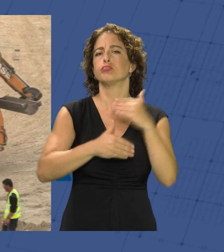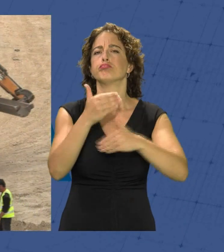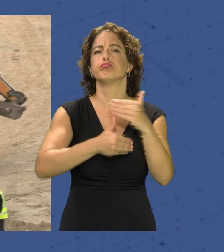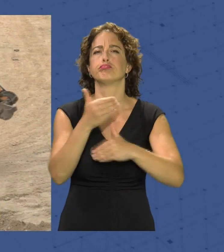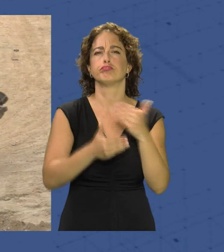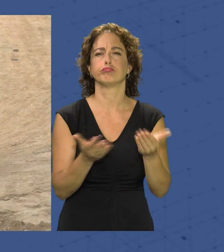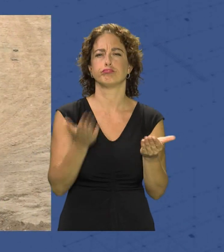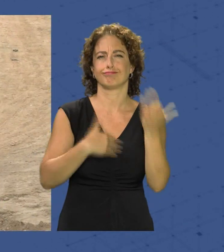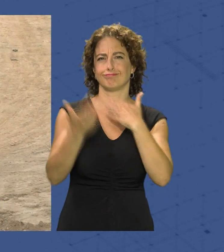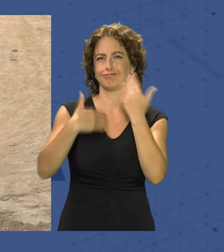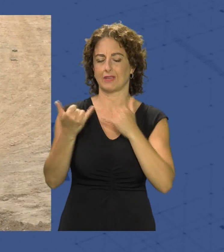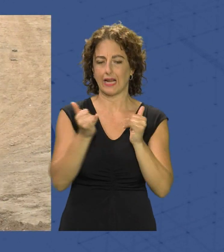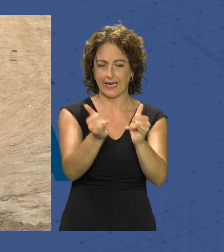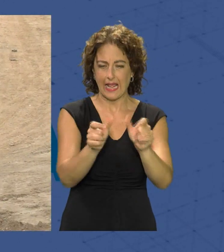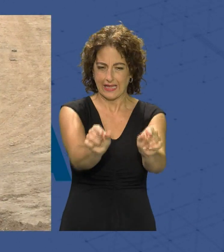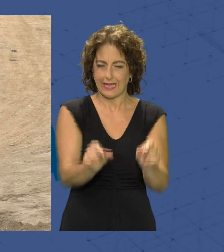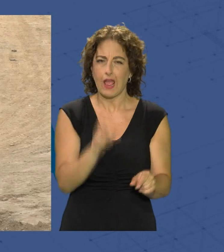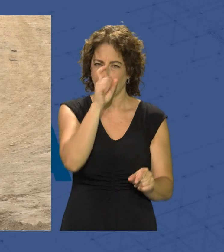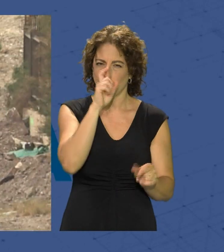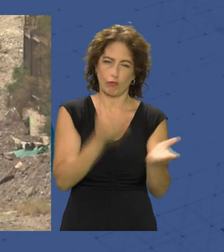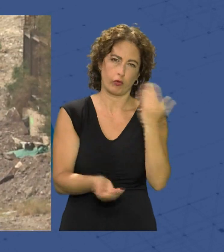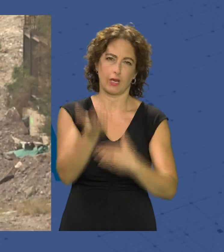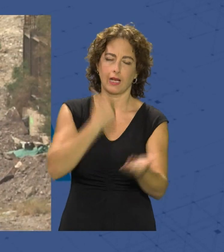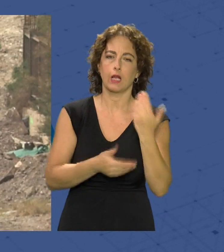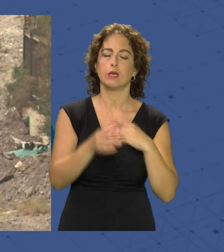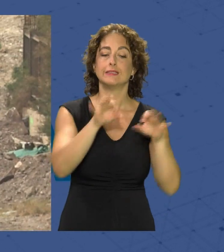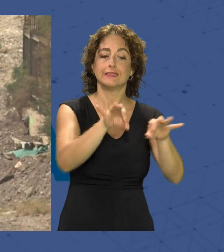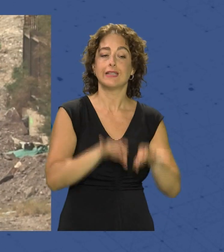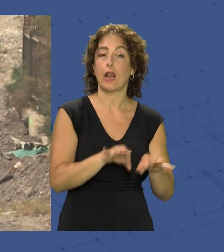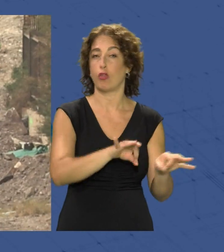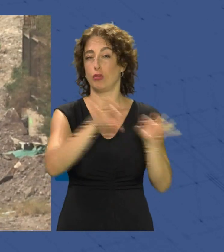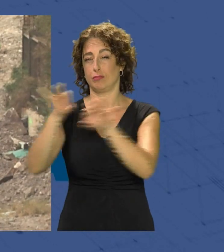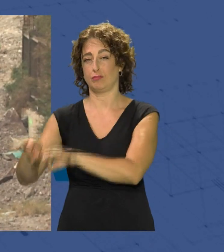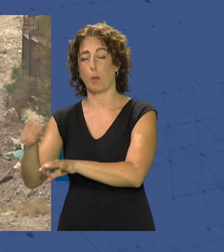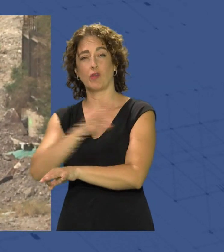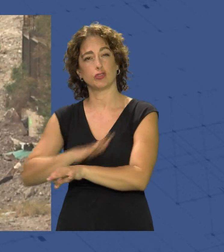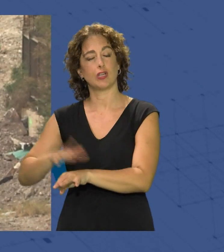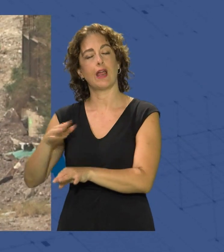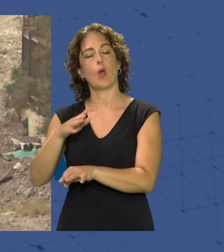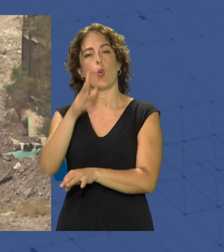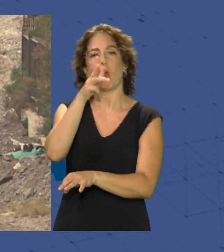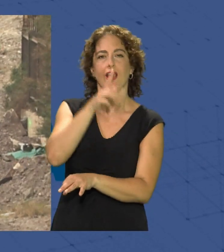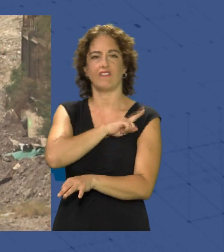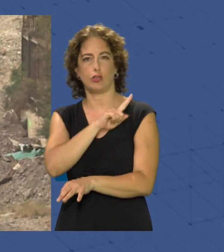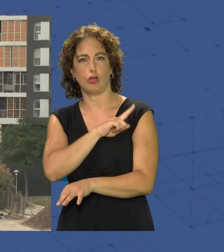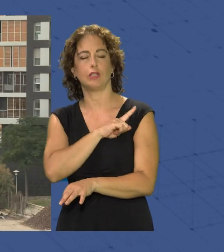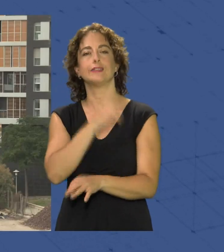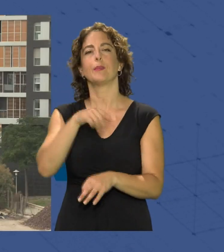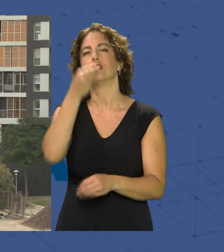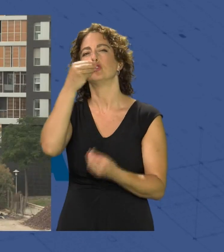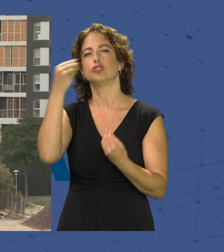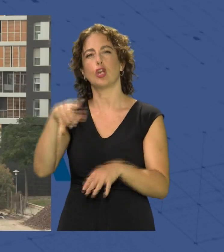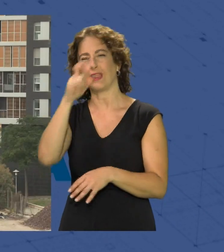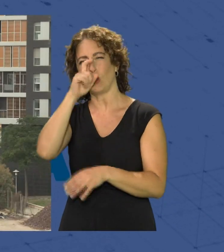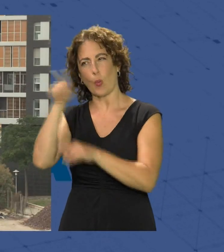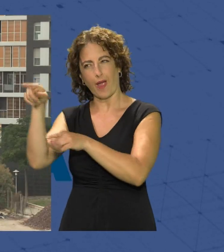desmantelamiento de los raíles con el traslado de la estación provisional a Huercalviator y el acondicionamiento de la estación histórica para dar servicio e información a